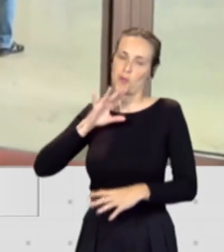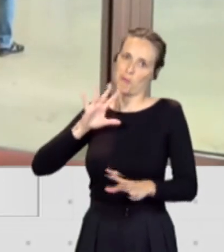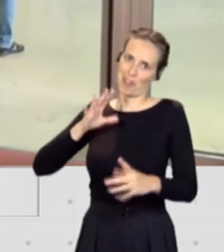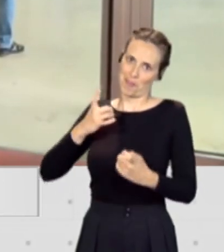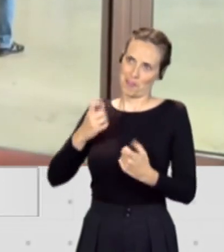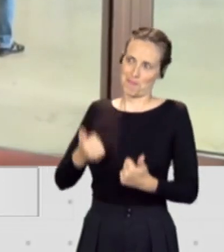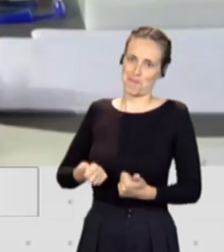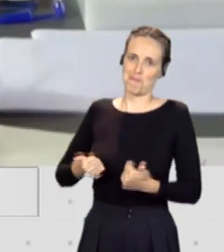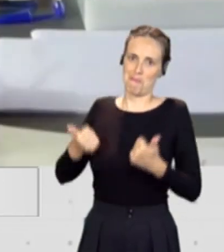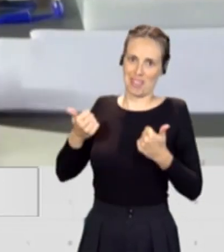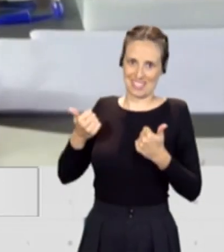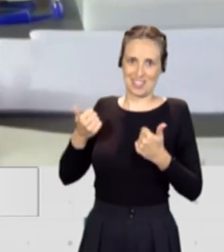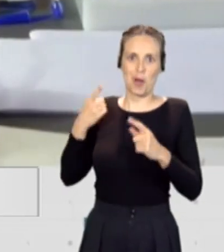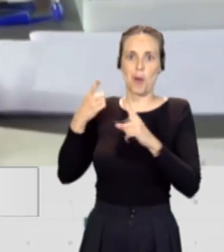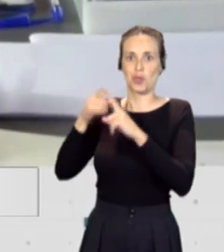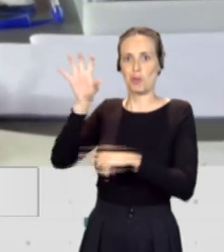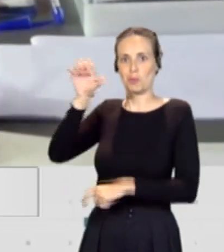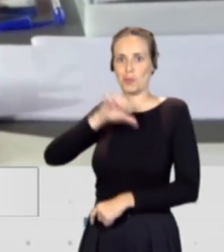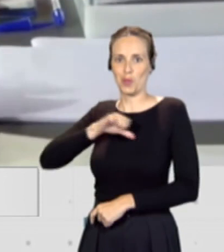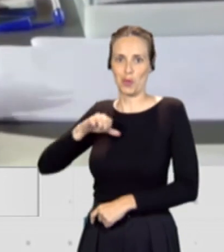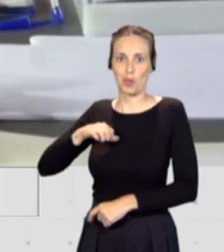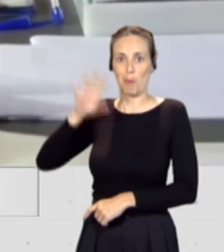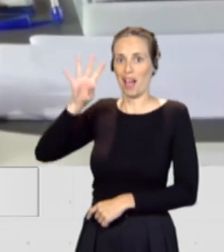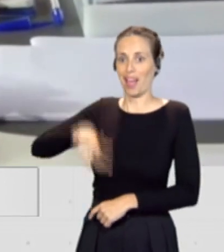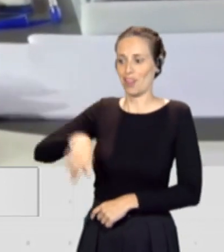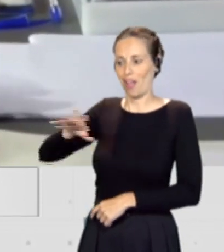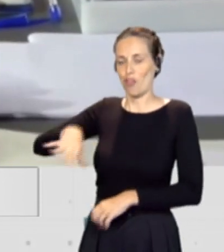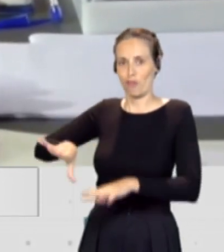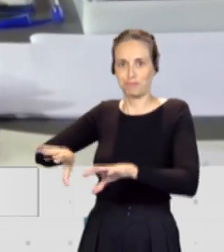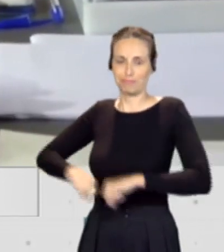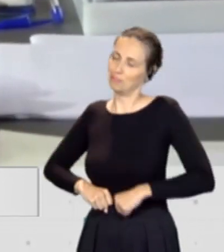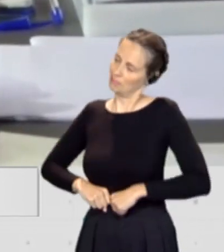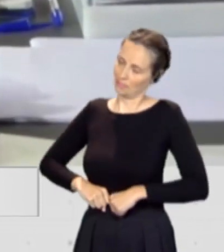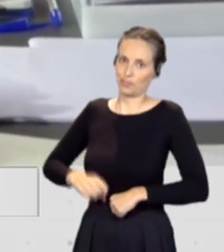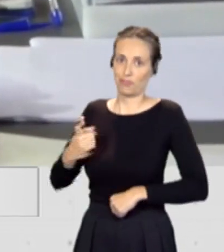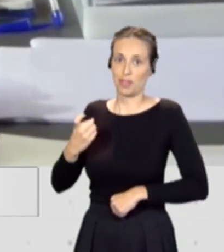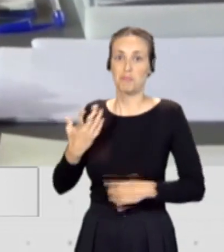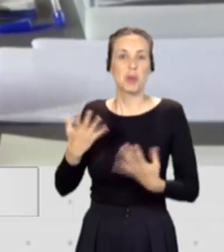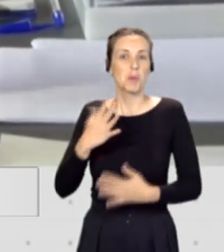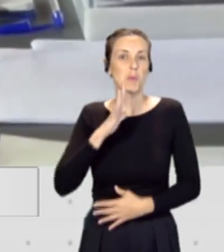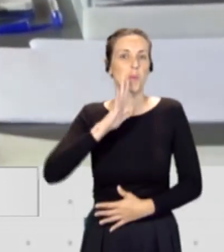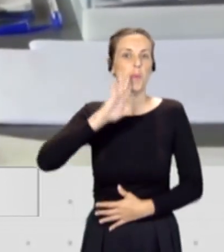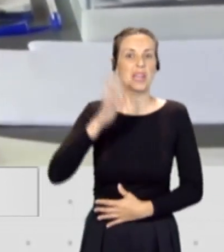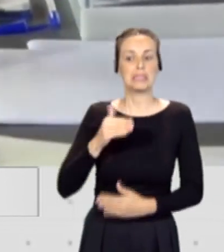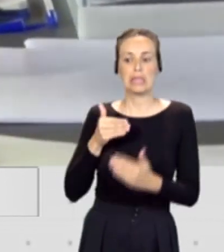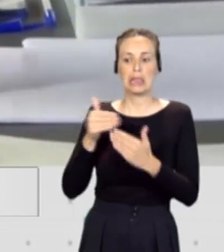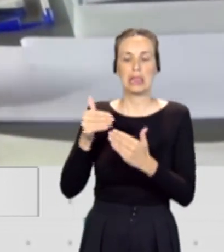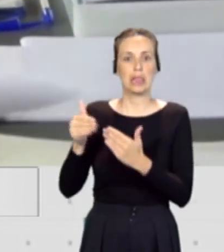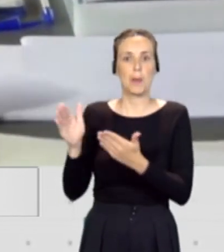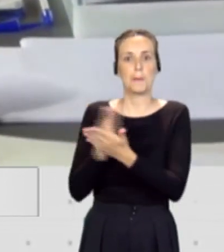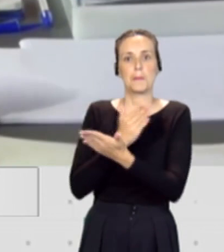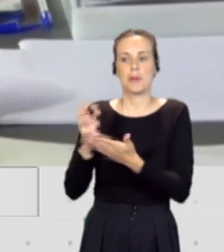falta para gobernar una región como Cataluña. Al final estamos en un momento de tendencia de volver casi al bipartidismo. En Europa